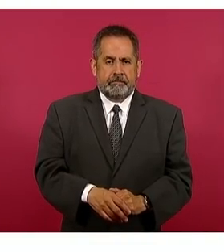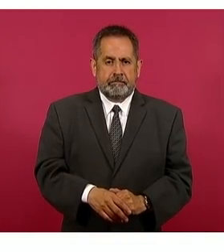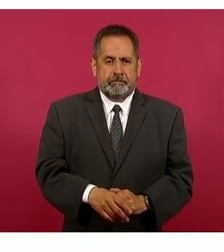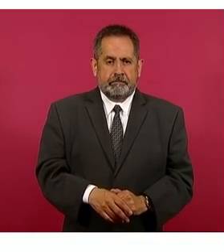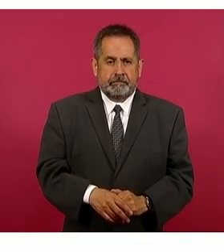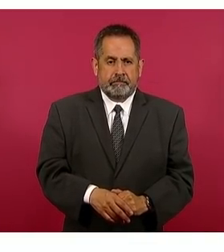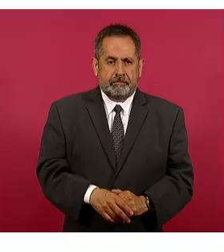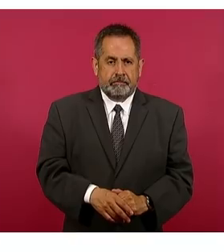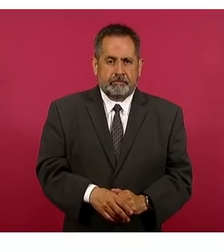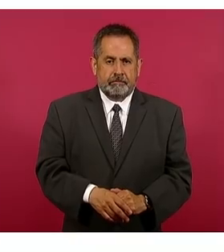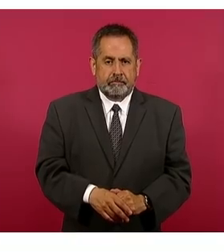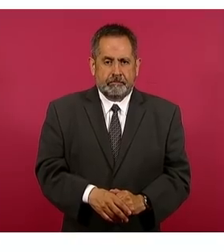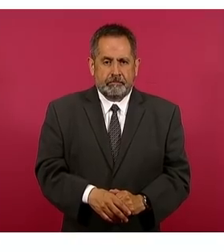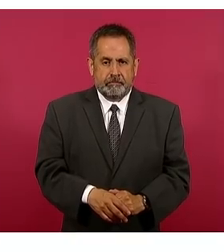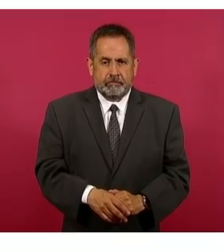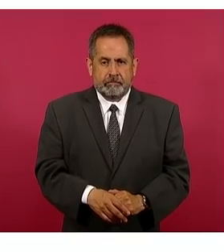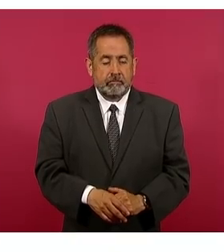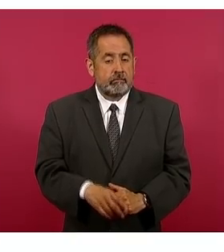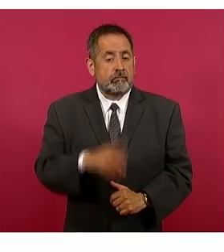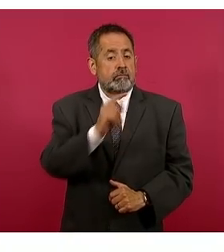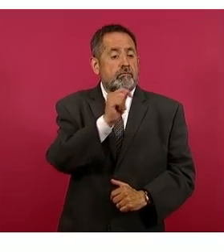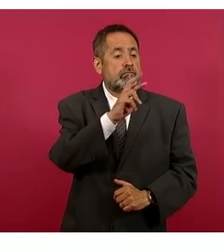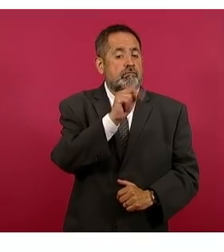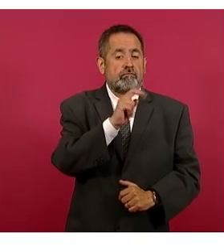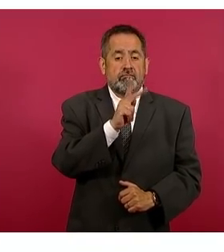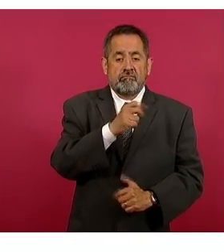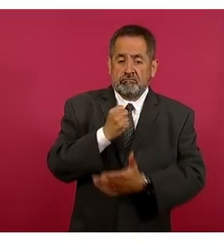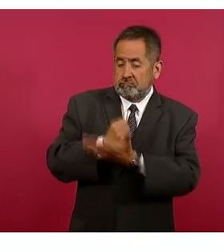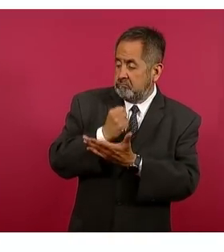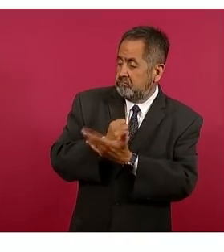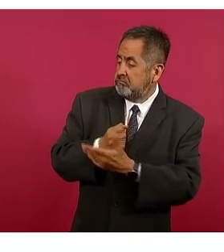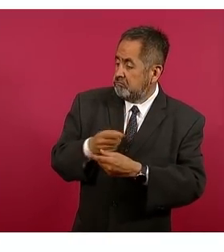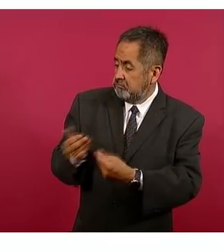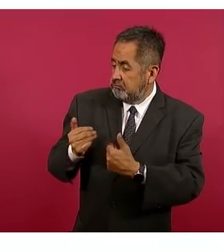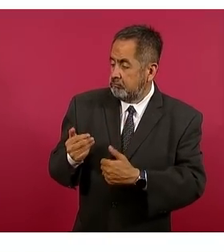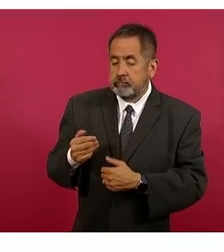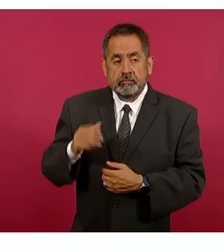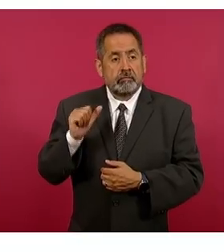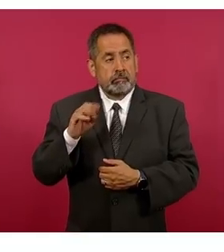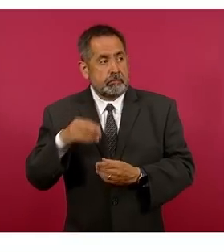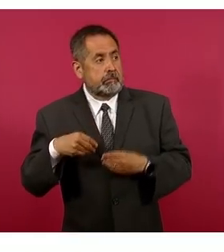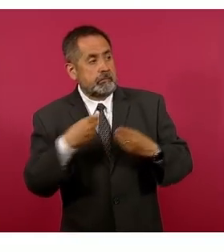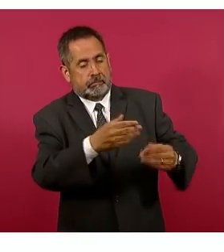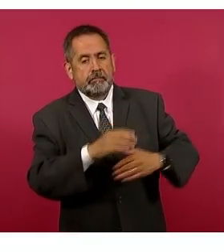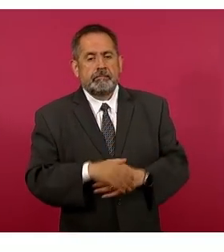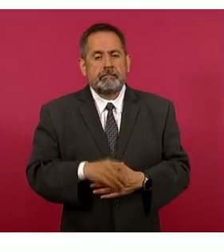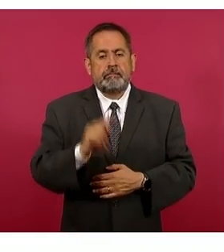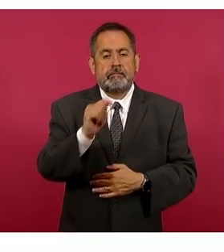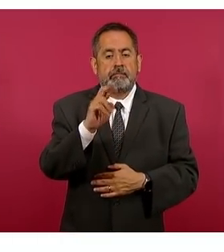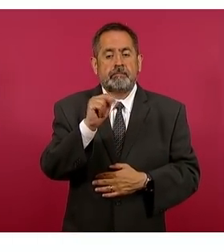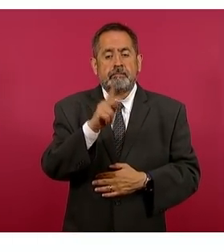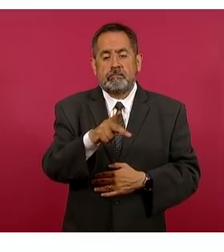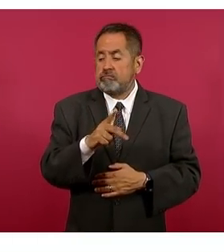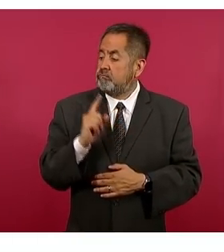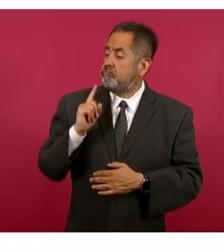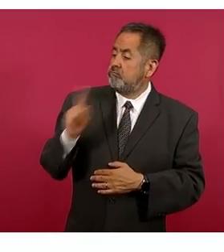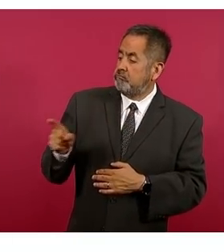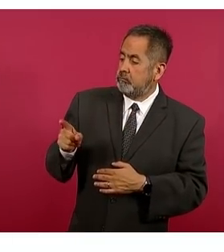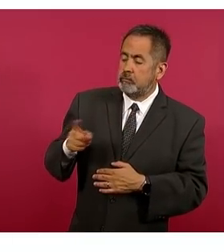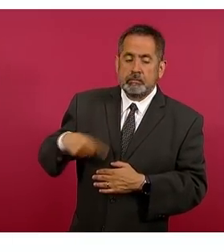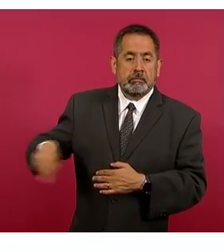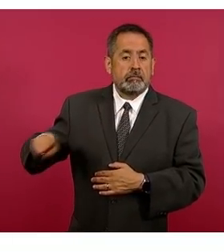Trump exigió y AMLO entregó. Trump amenazó y AMLO cedió.